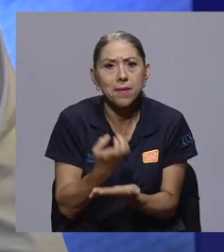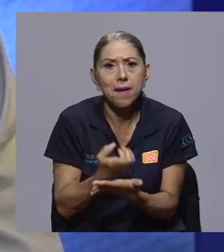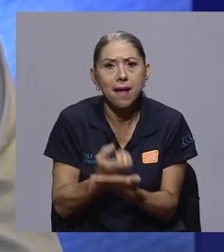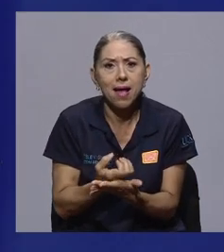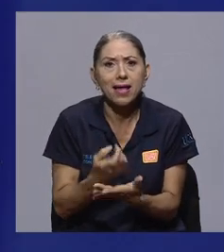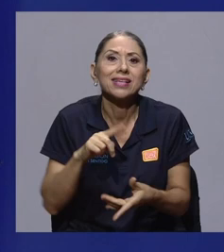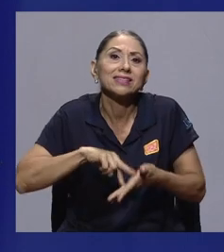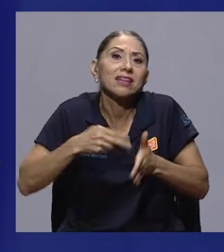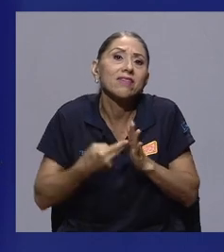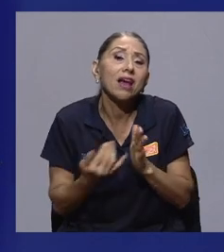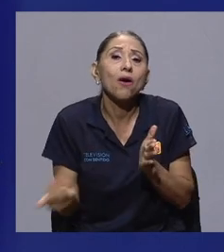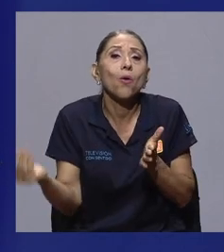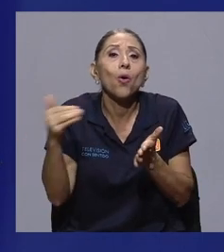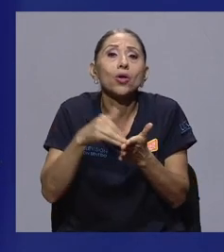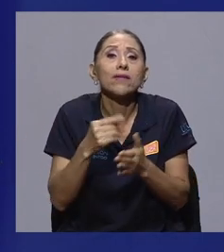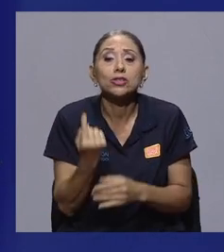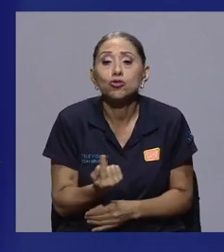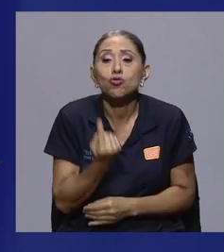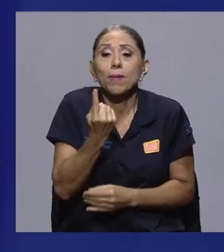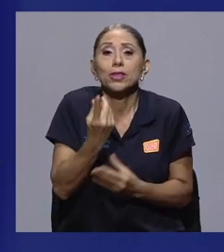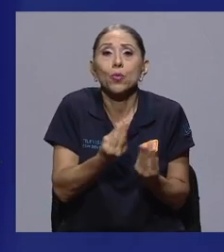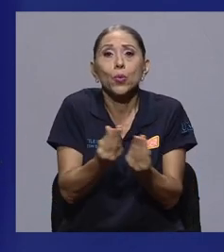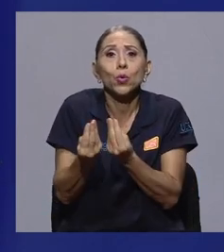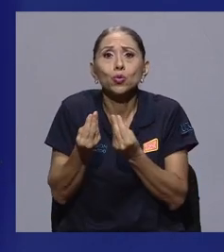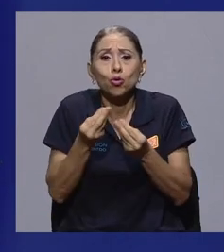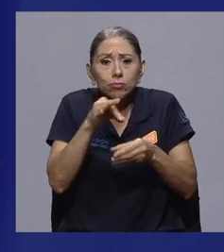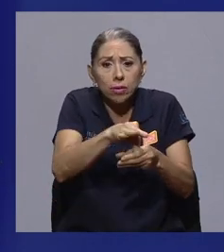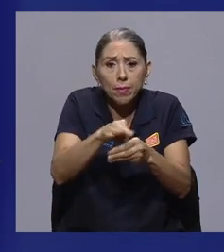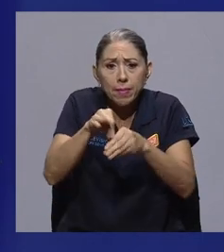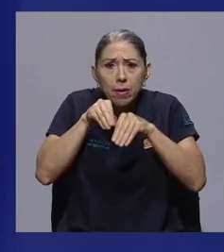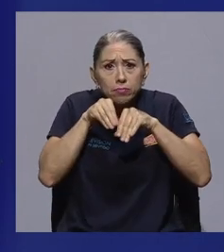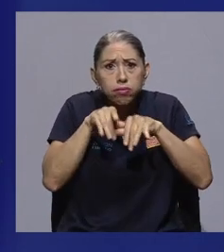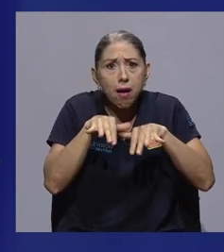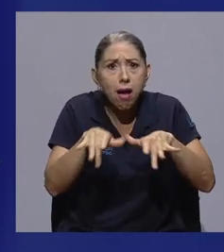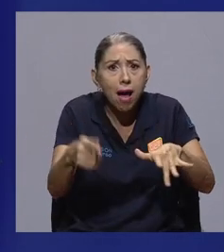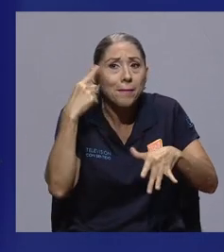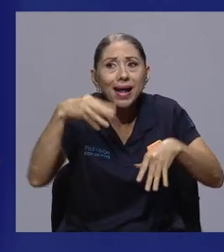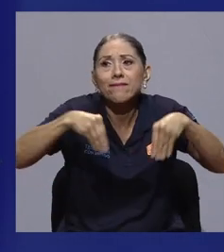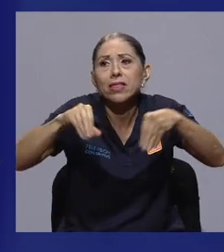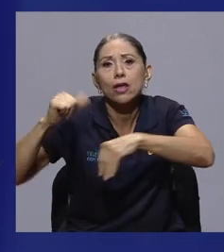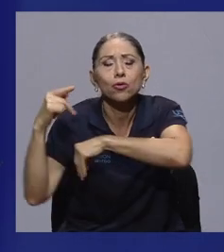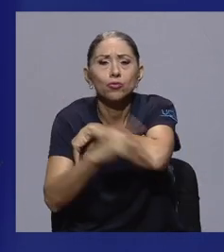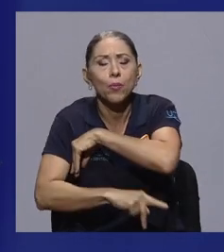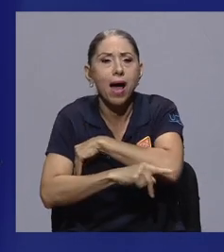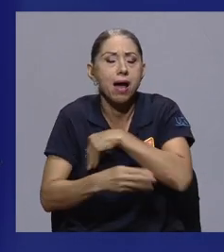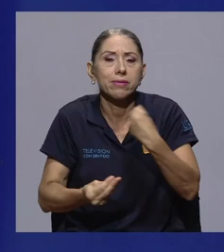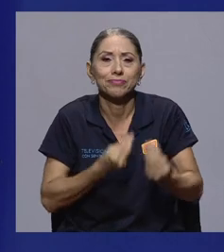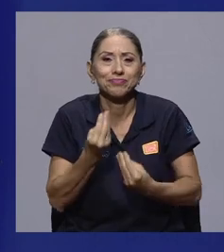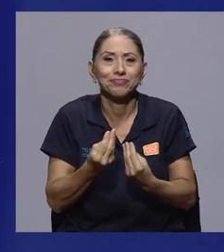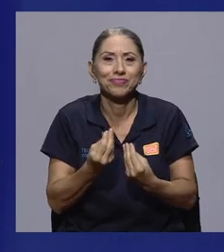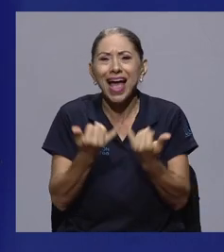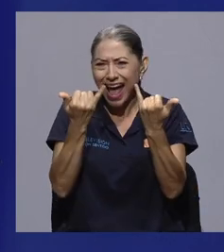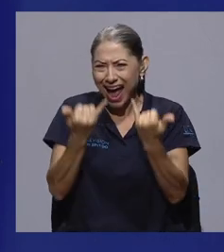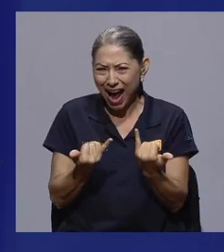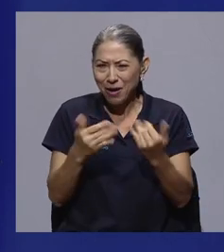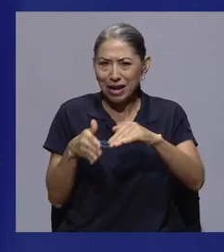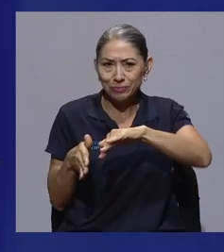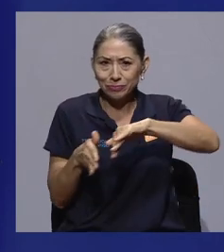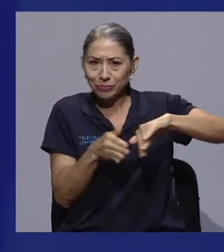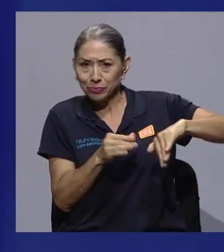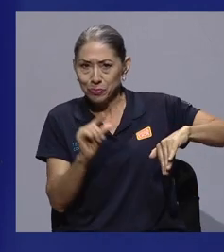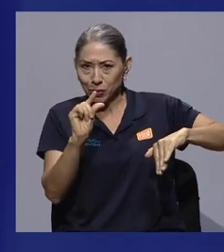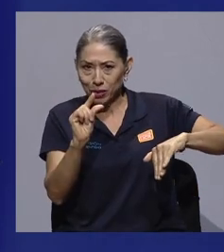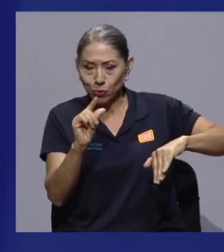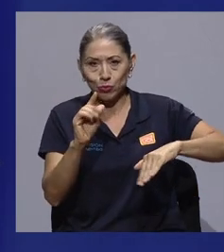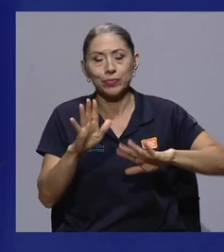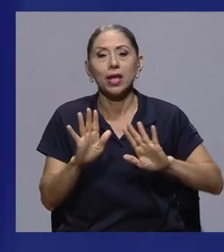grandes plantaciones para exportar. Y ahí meto la cuchara y me salgo un poco del tema de la regulación del